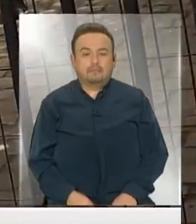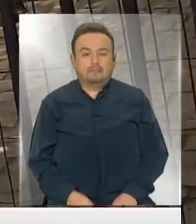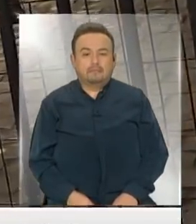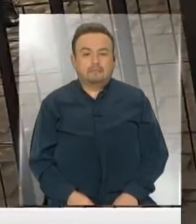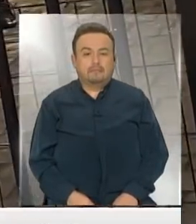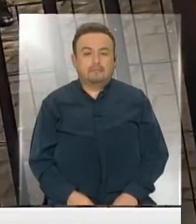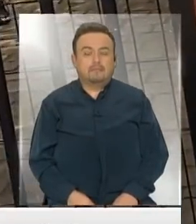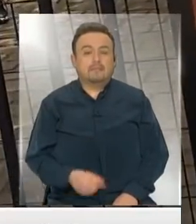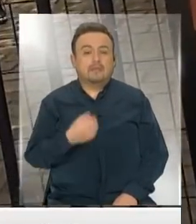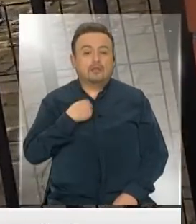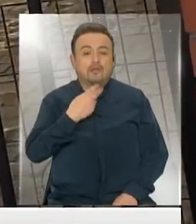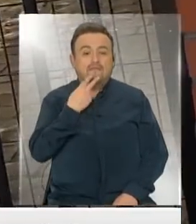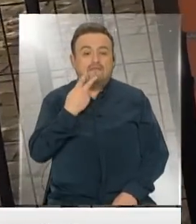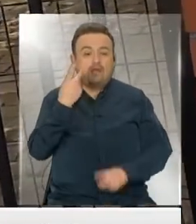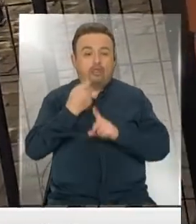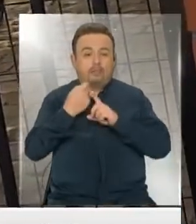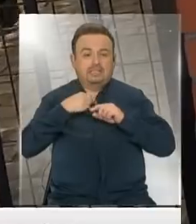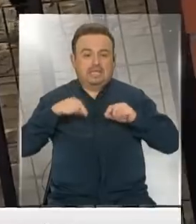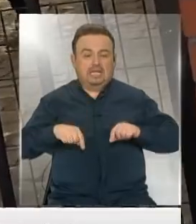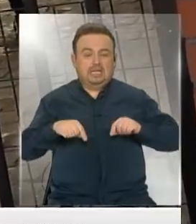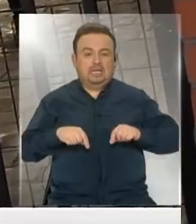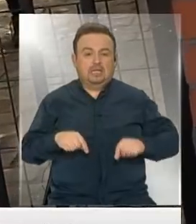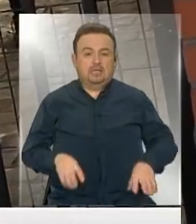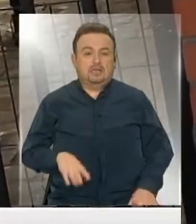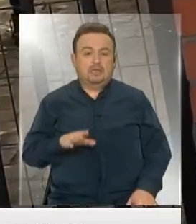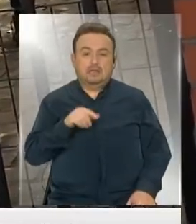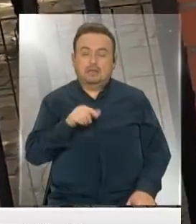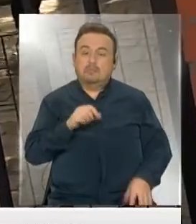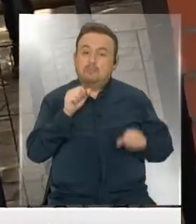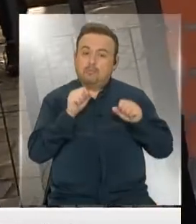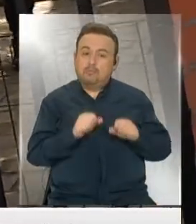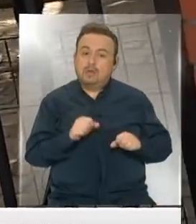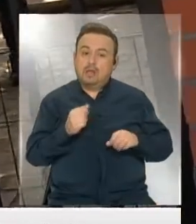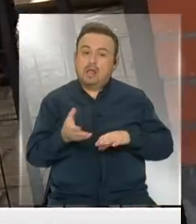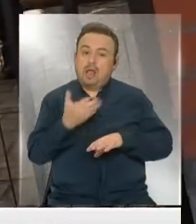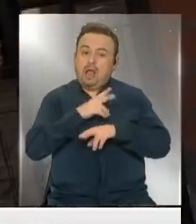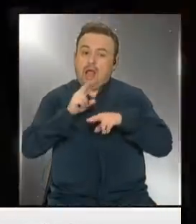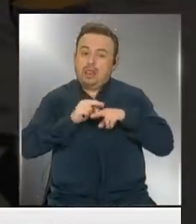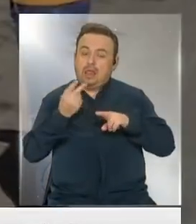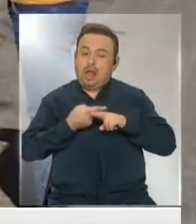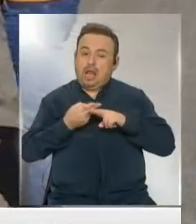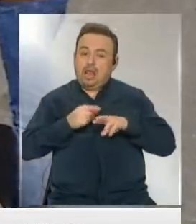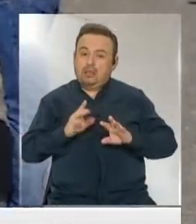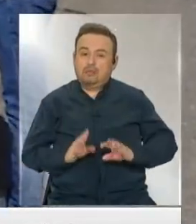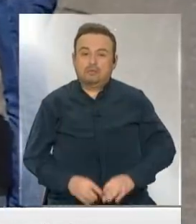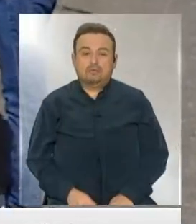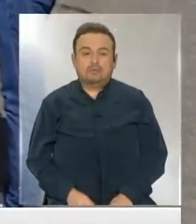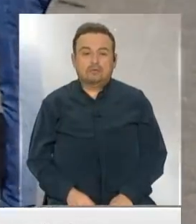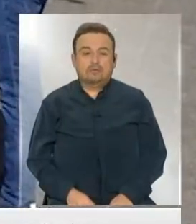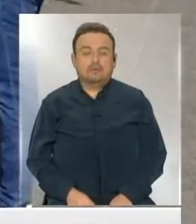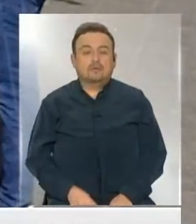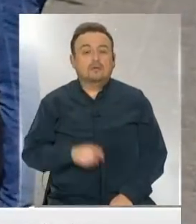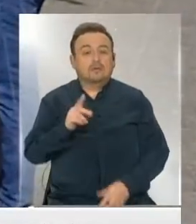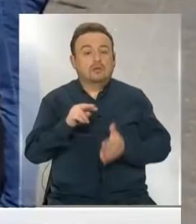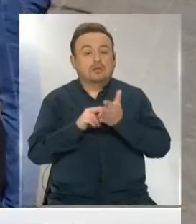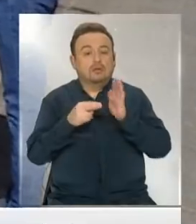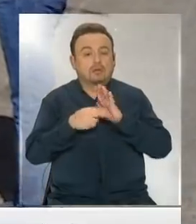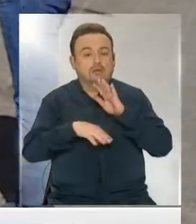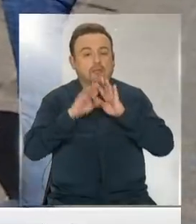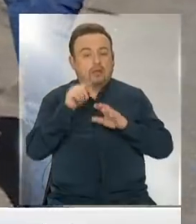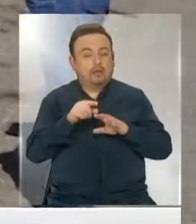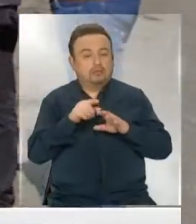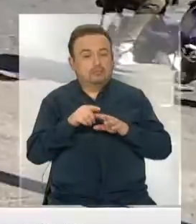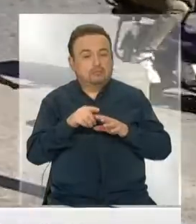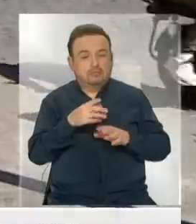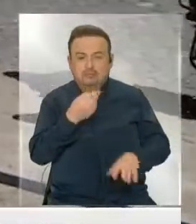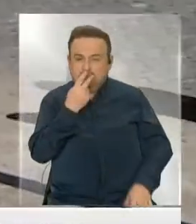Yo vivo hace dos meses acá, entonces puede ser que sea la antigua arrendataria. Pero el problema es más común de